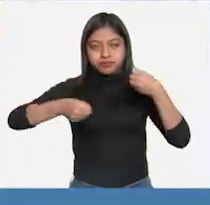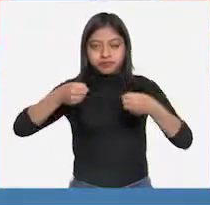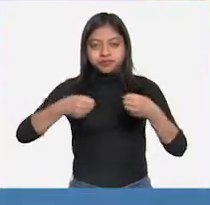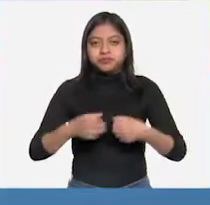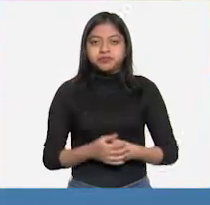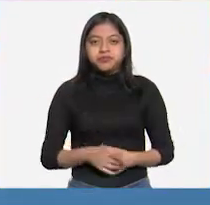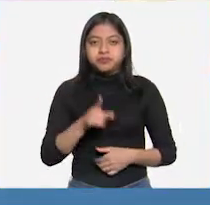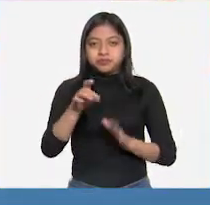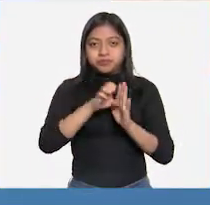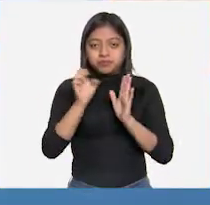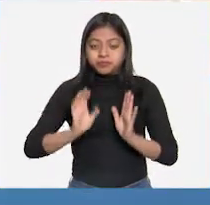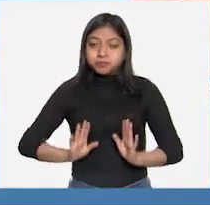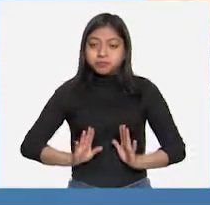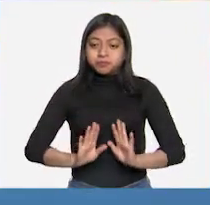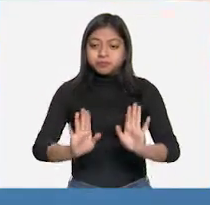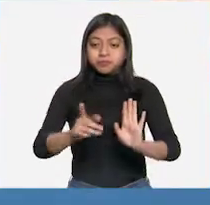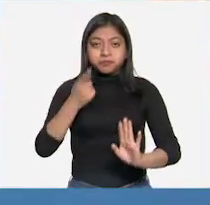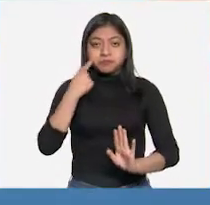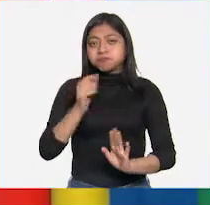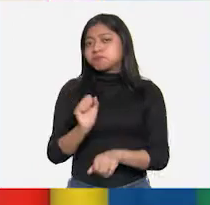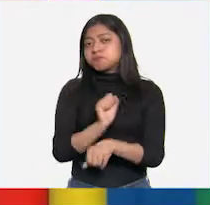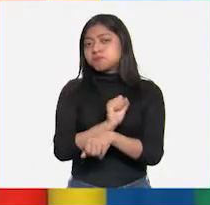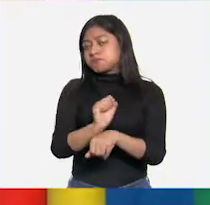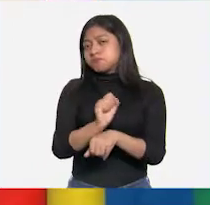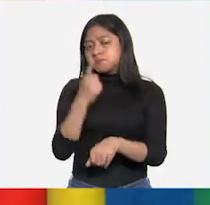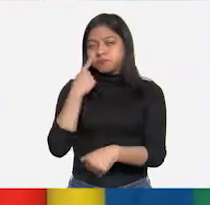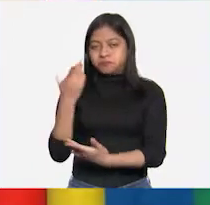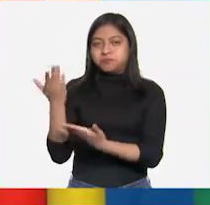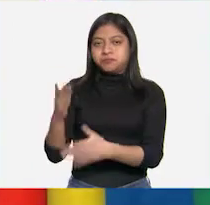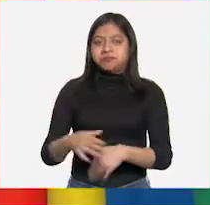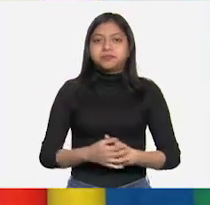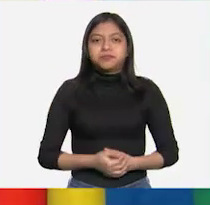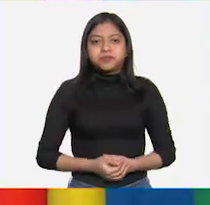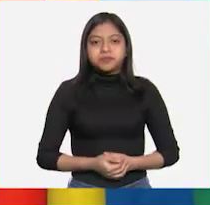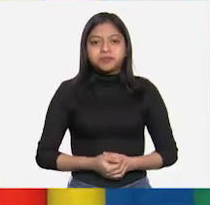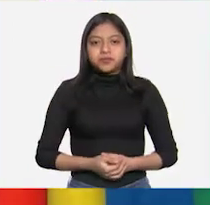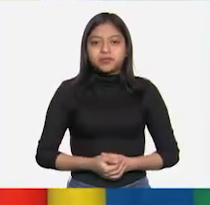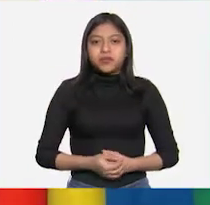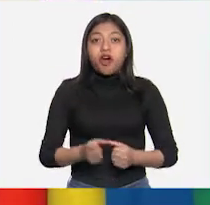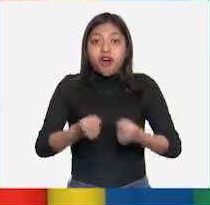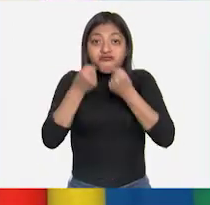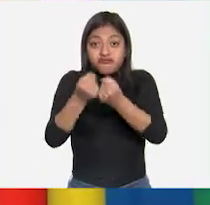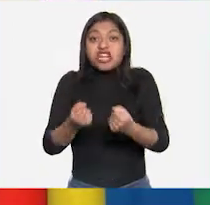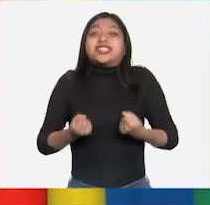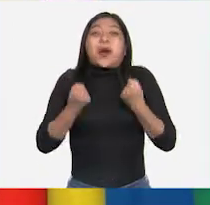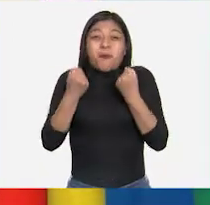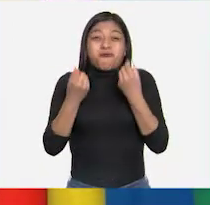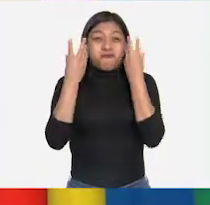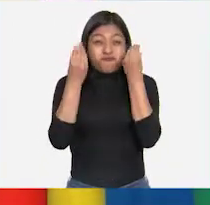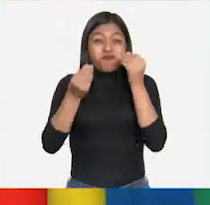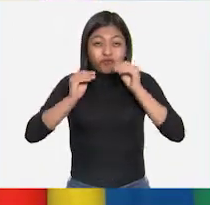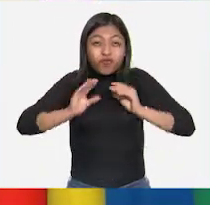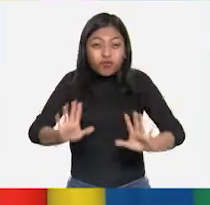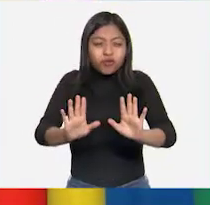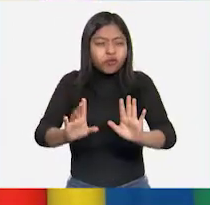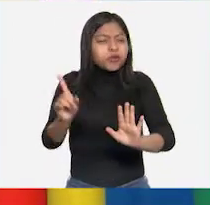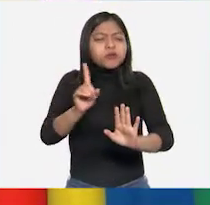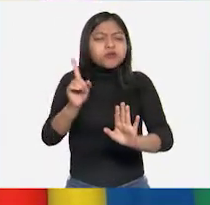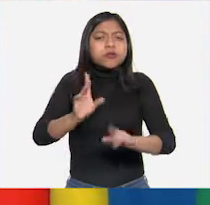yo lo empujo suavemente, fíjate muy bien lo que va a pasar. Voy a aplicar poca fuerza. Y el